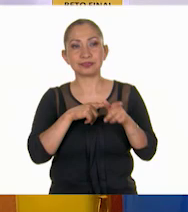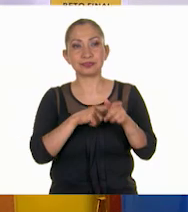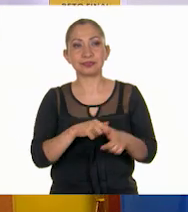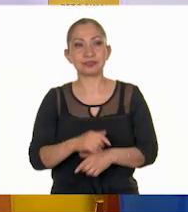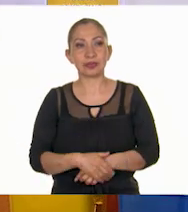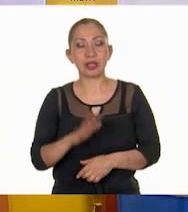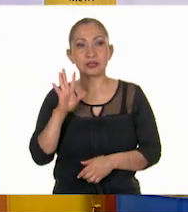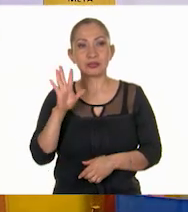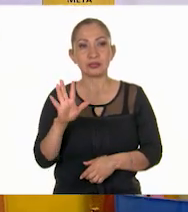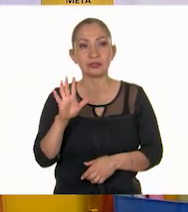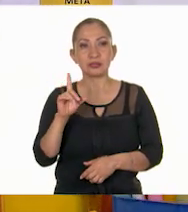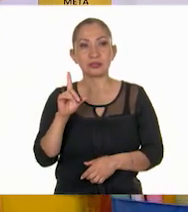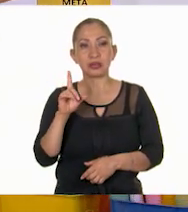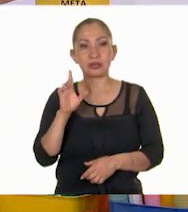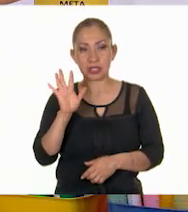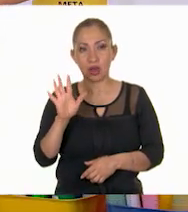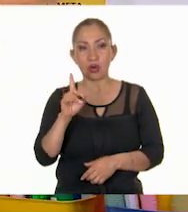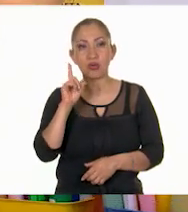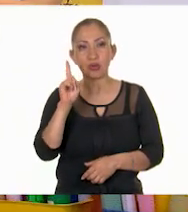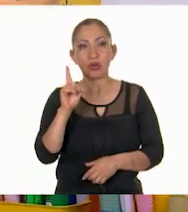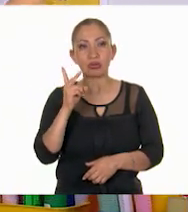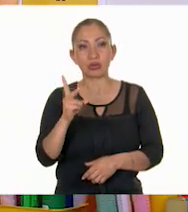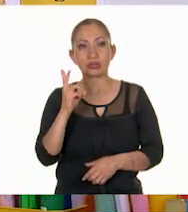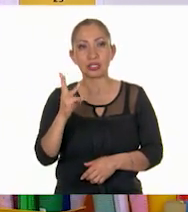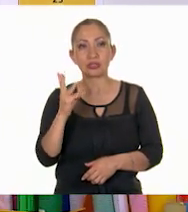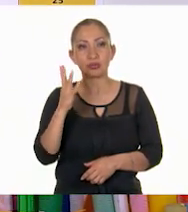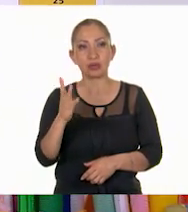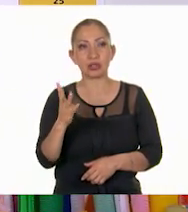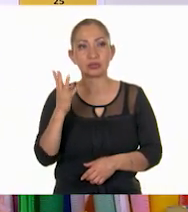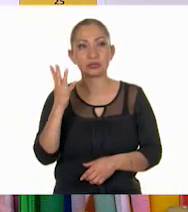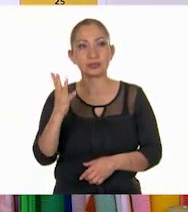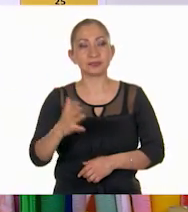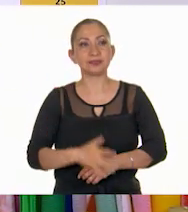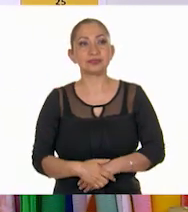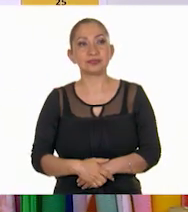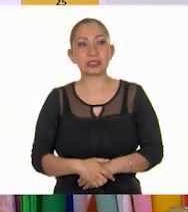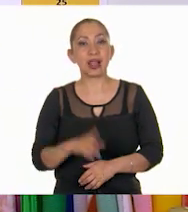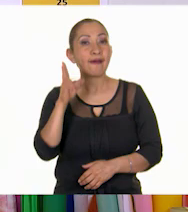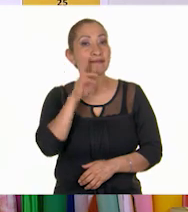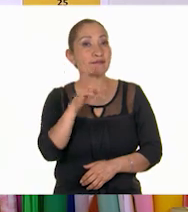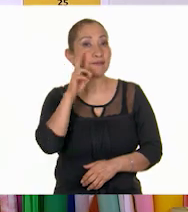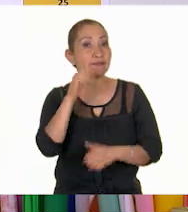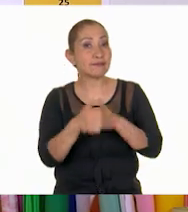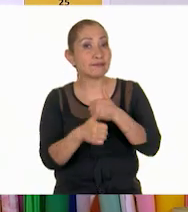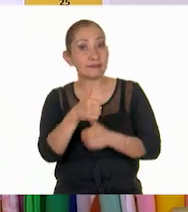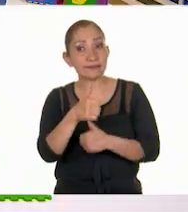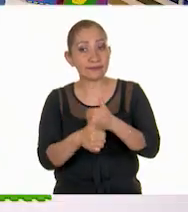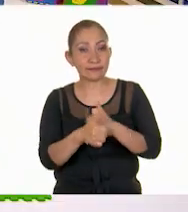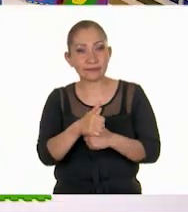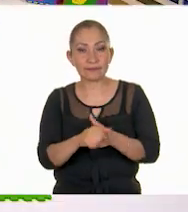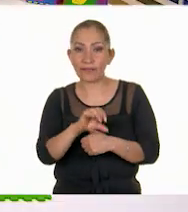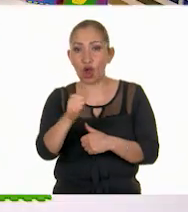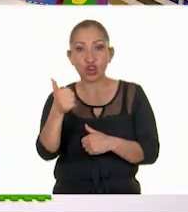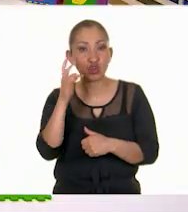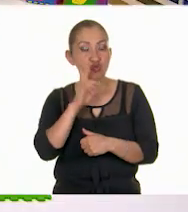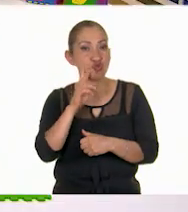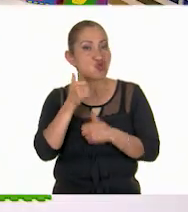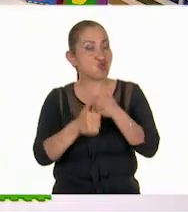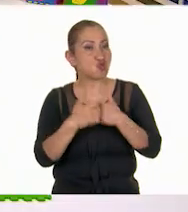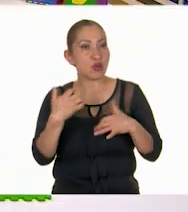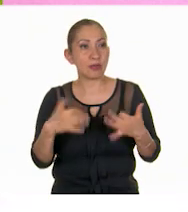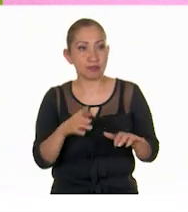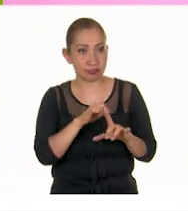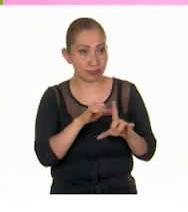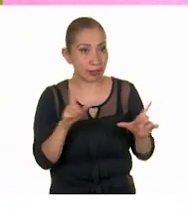al cinco. No, cinco casillas. Uno, dos, tres, cuatro. Reto. Cinco. Es otro reto, Tina.